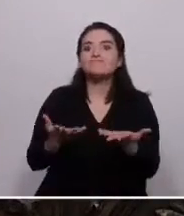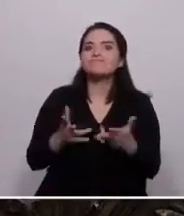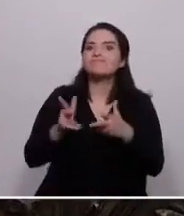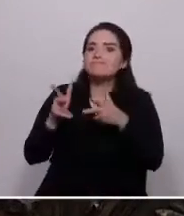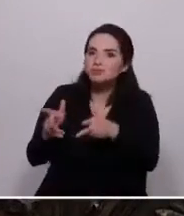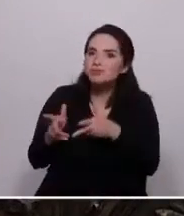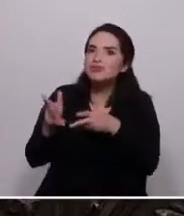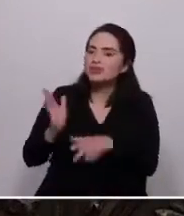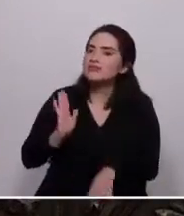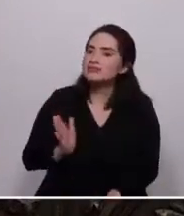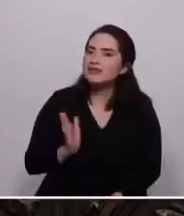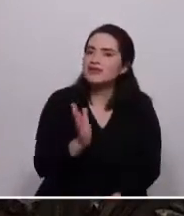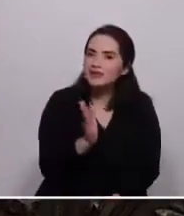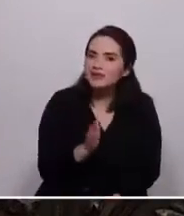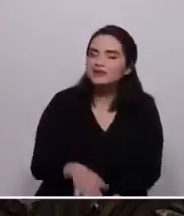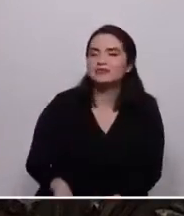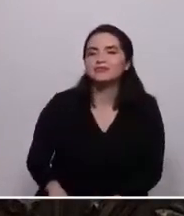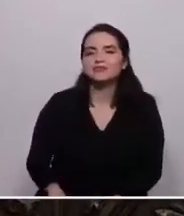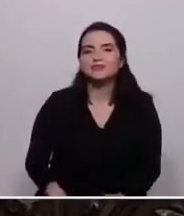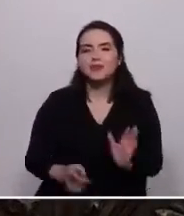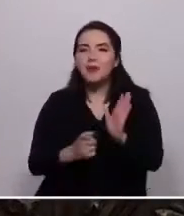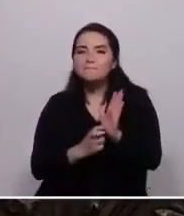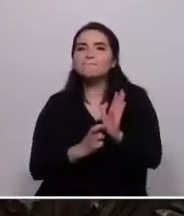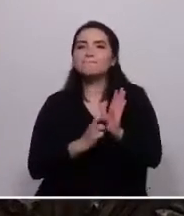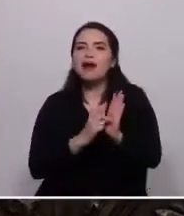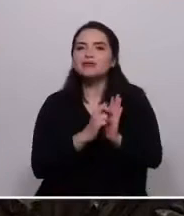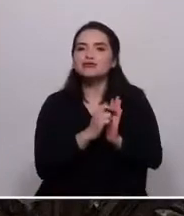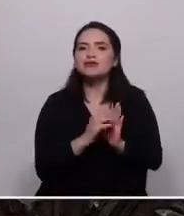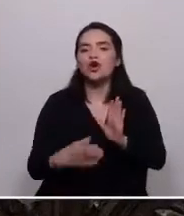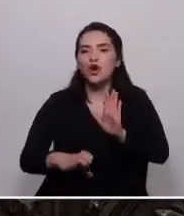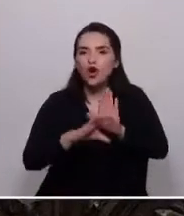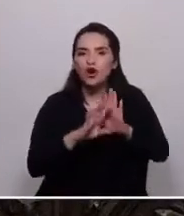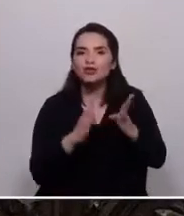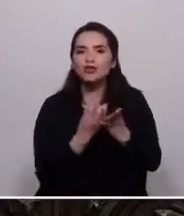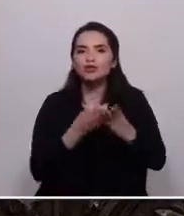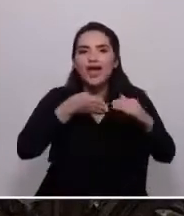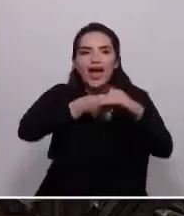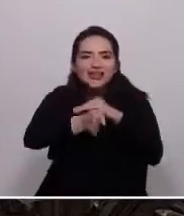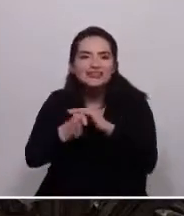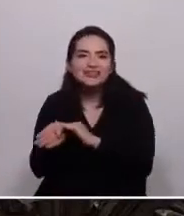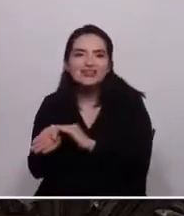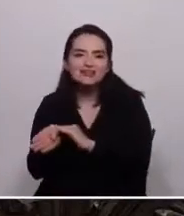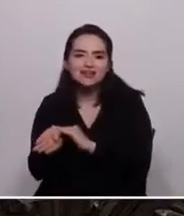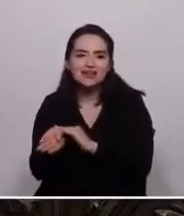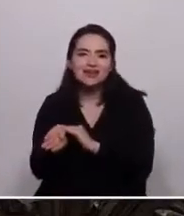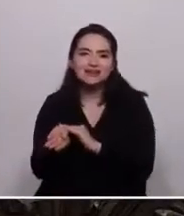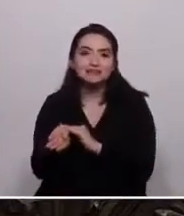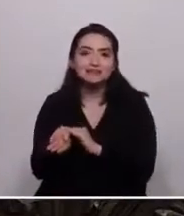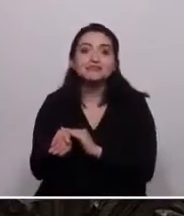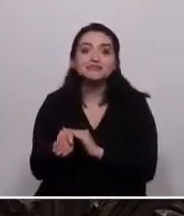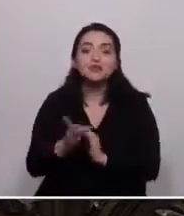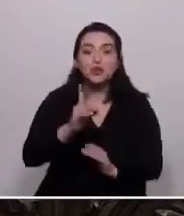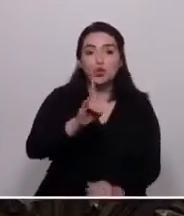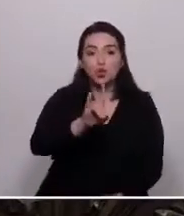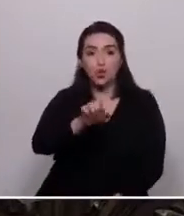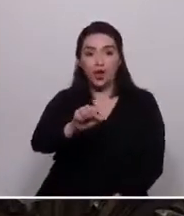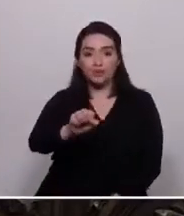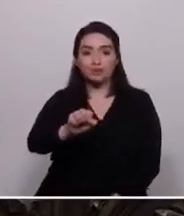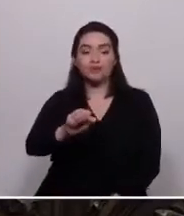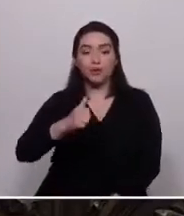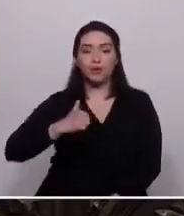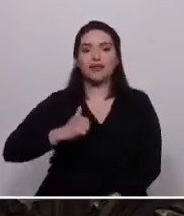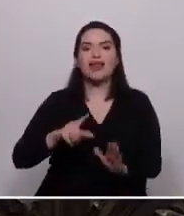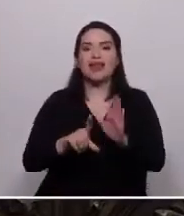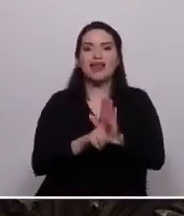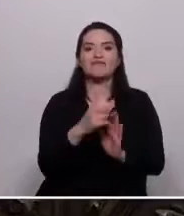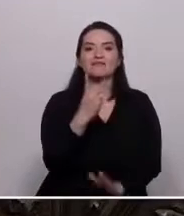para que cada paso de la Constitución sea accesible con diseño universal, algo que la Ley 20